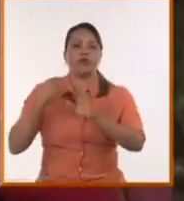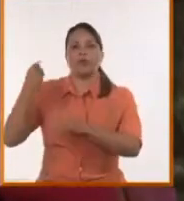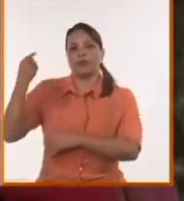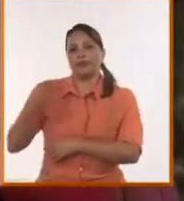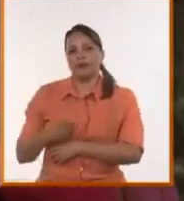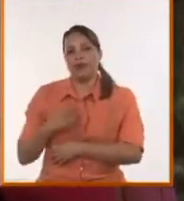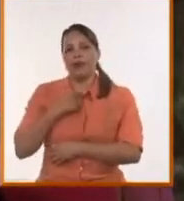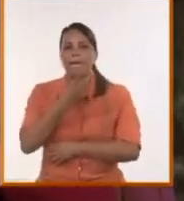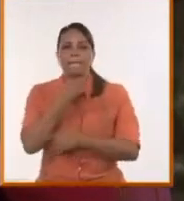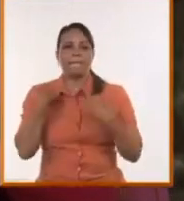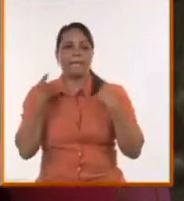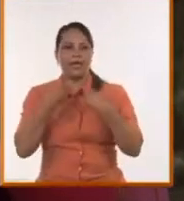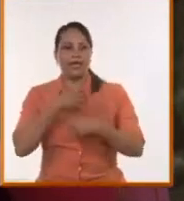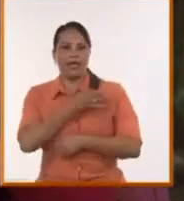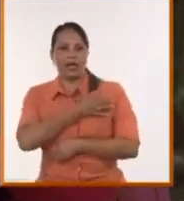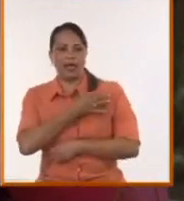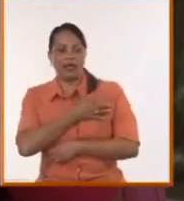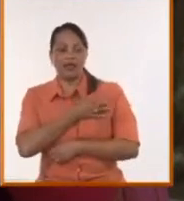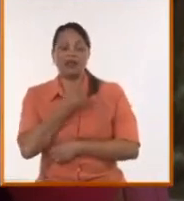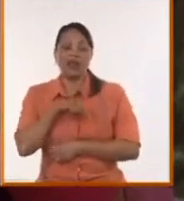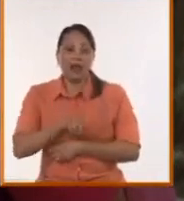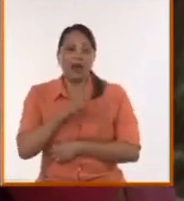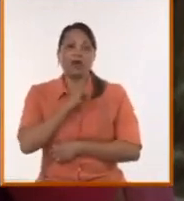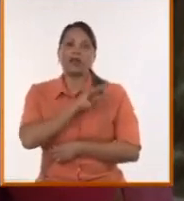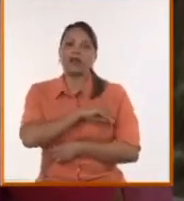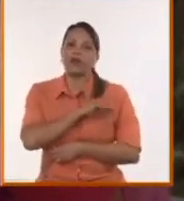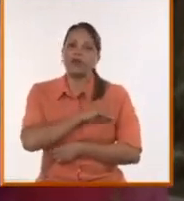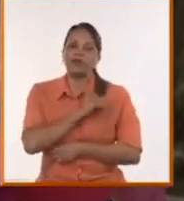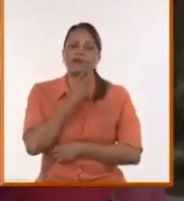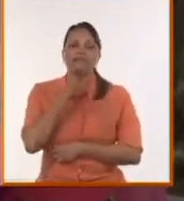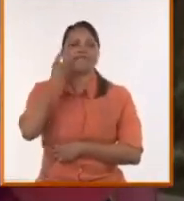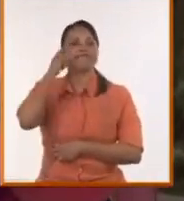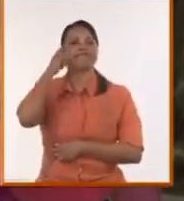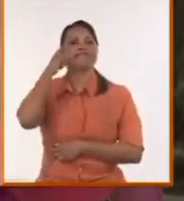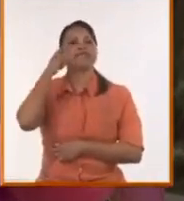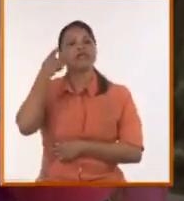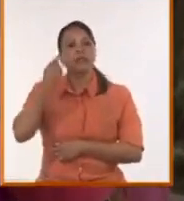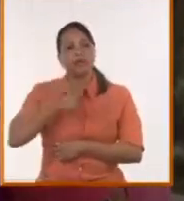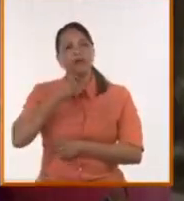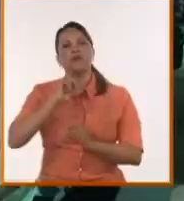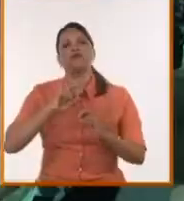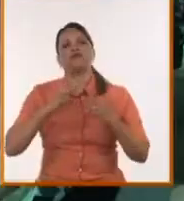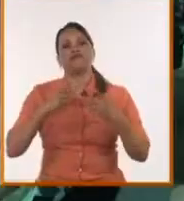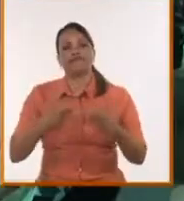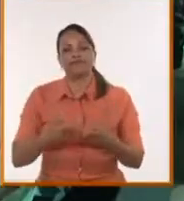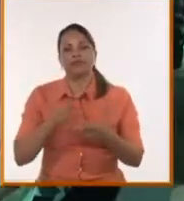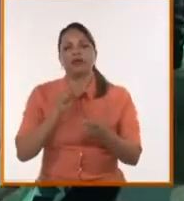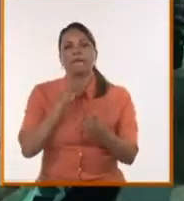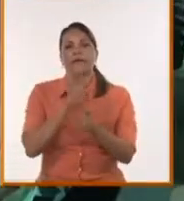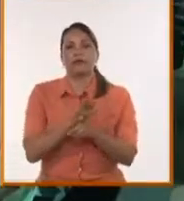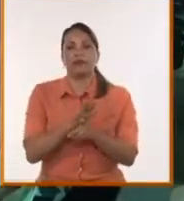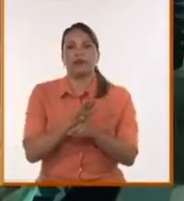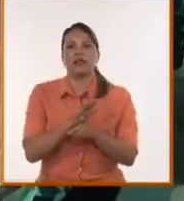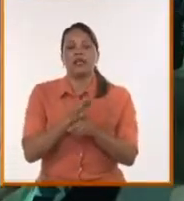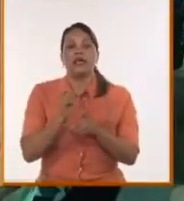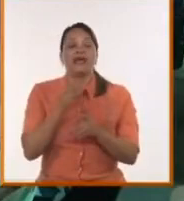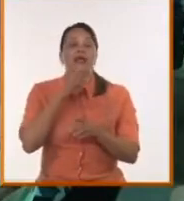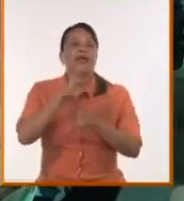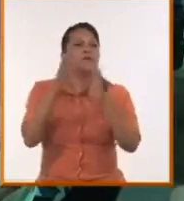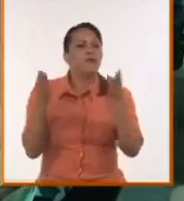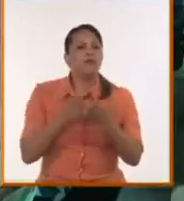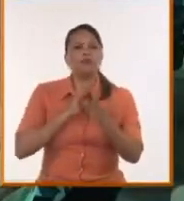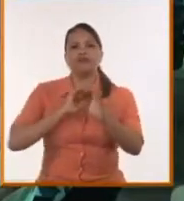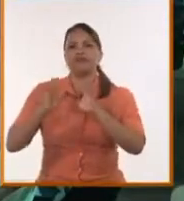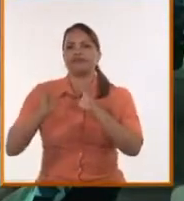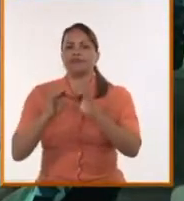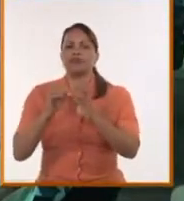nuestras medallas, y tener la humildad de decir hay que volver a empezar. O sea, el mundo comunicacional es otro. Todo